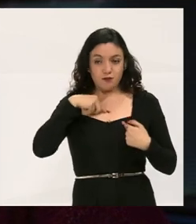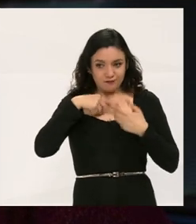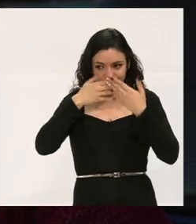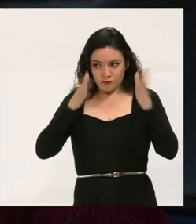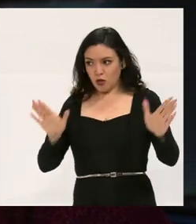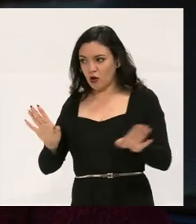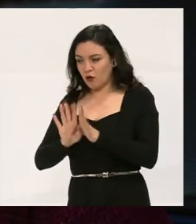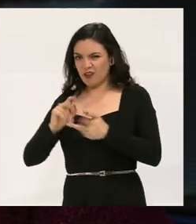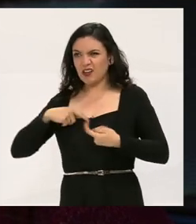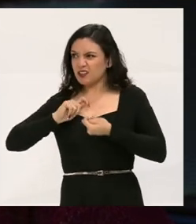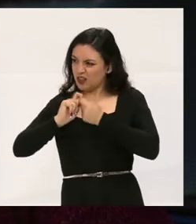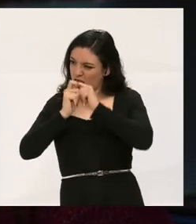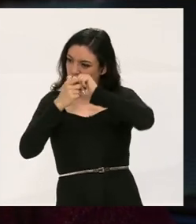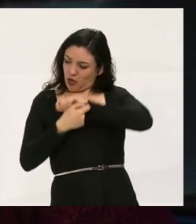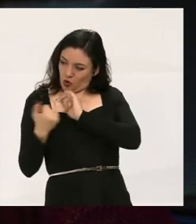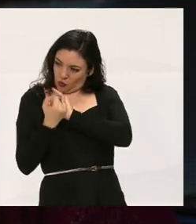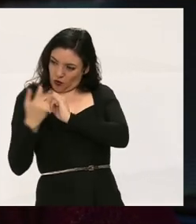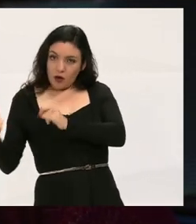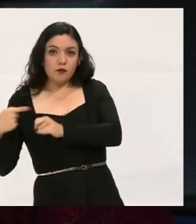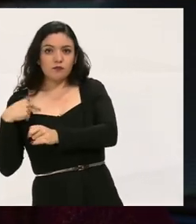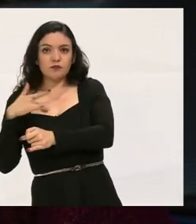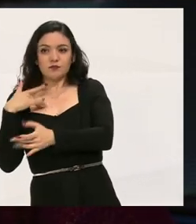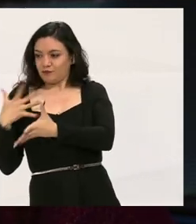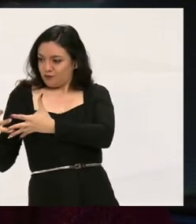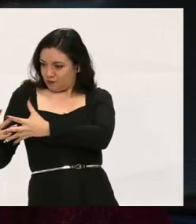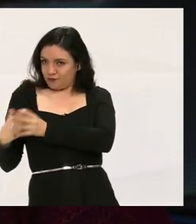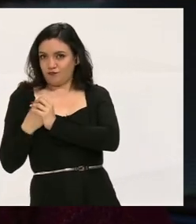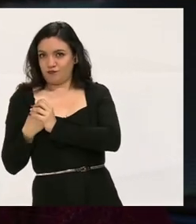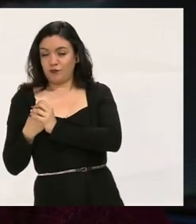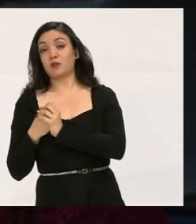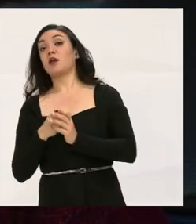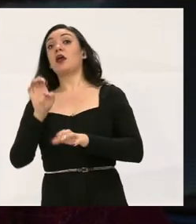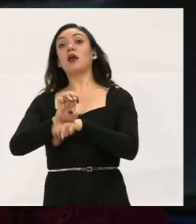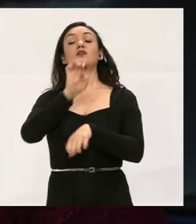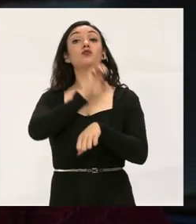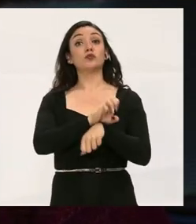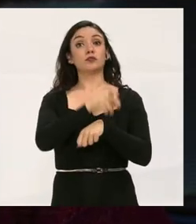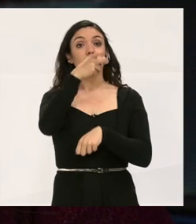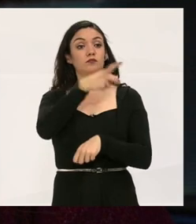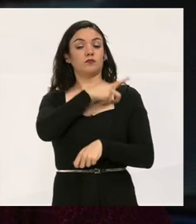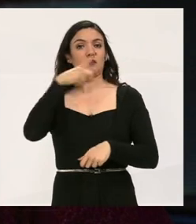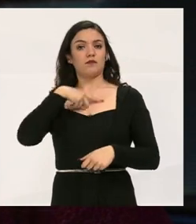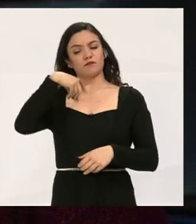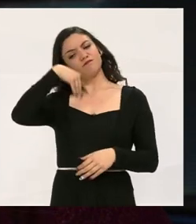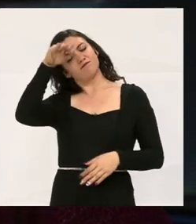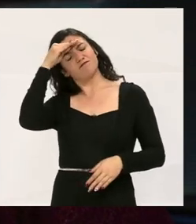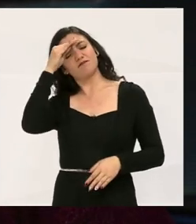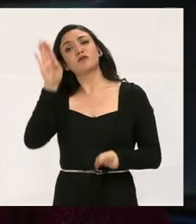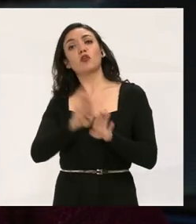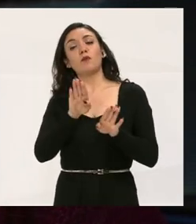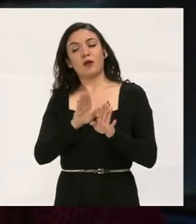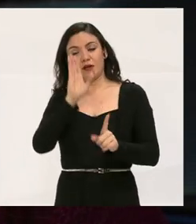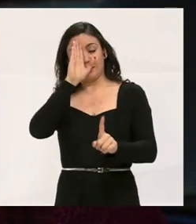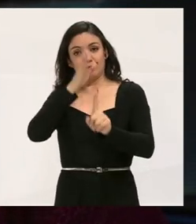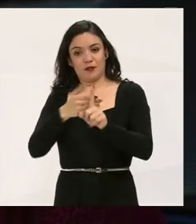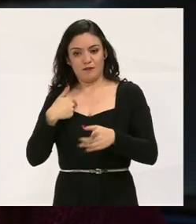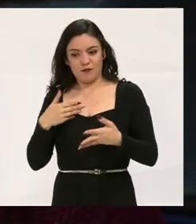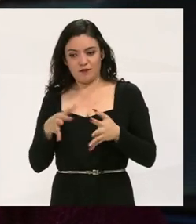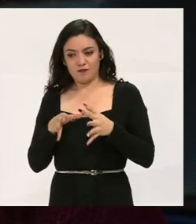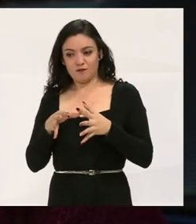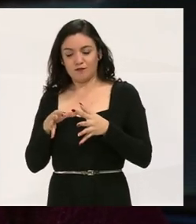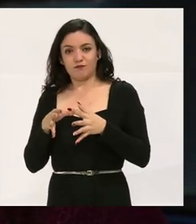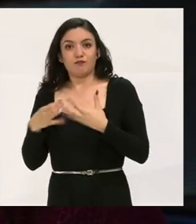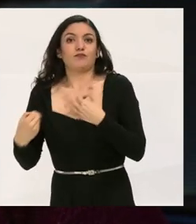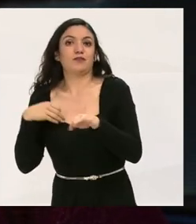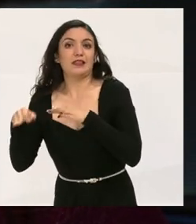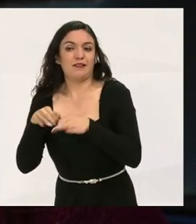nosotros tenemos que adaptarlos a ellos para que ellos se sientan acogidos con nosotros. Entonces, por eso, dedicarme de este tipo